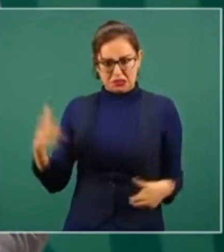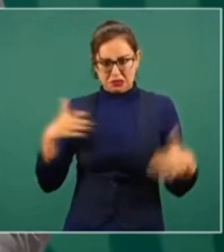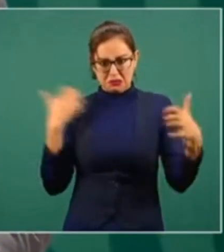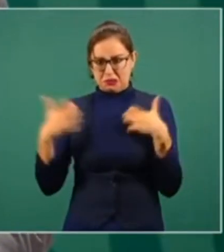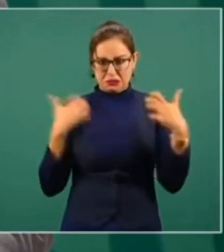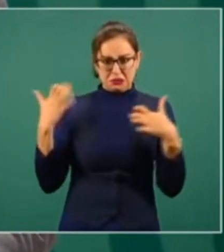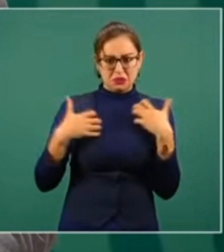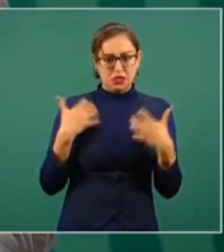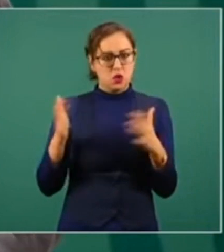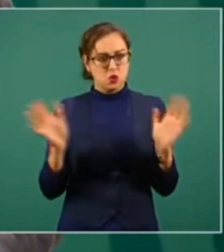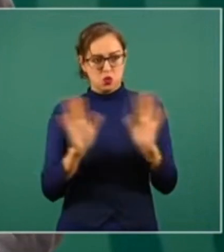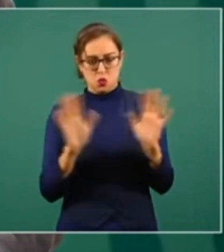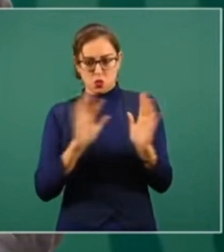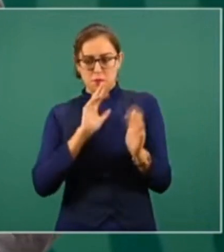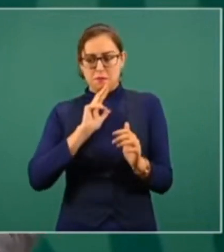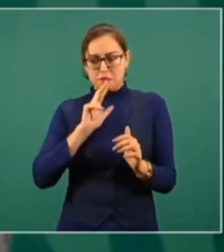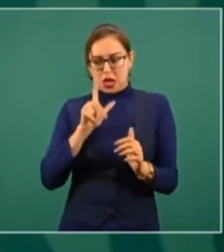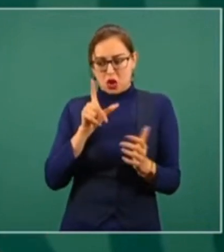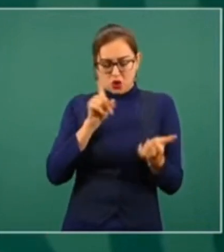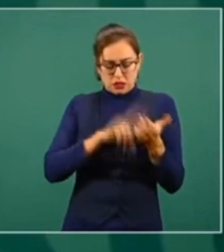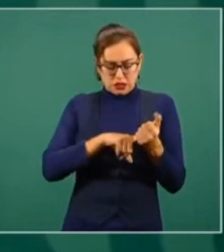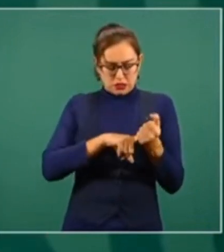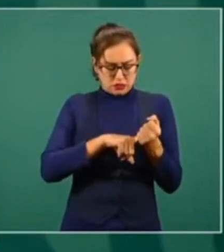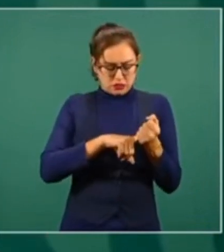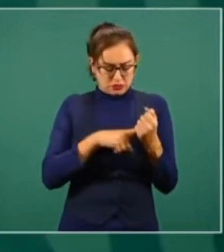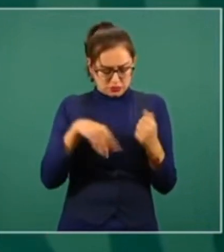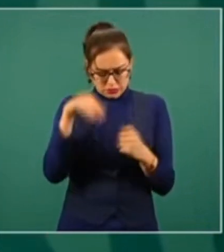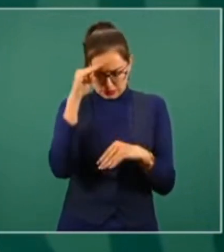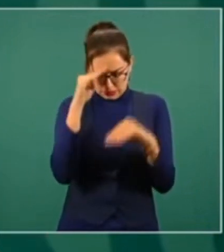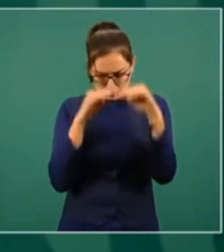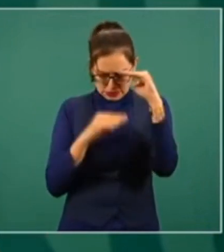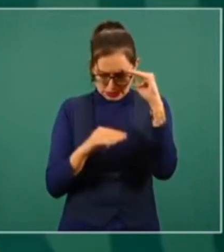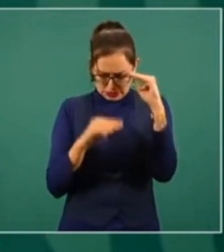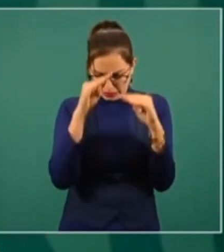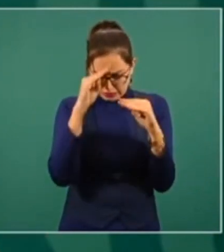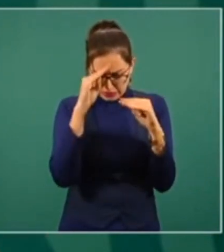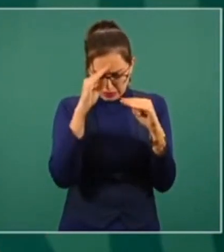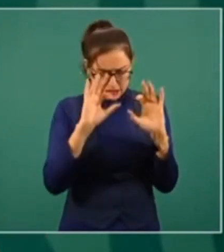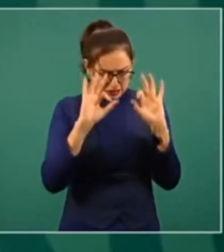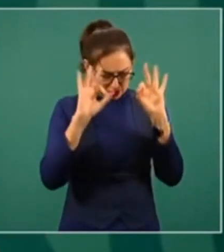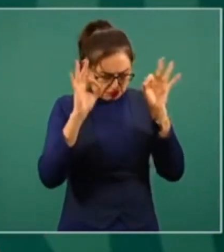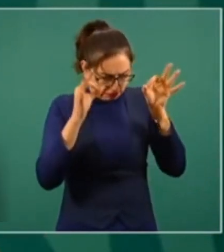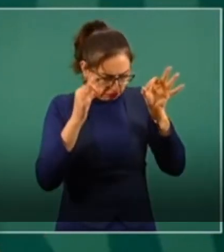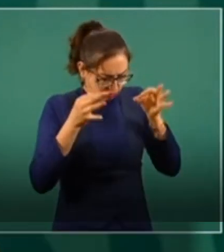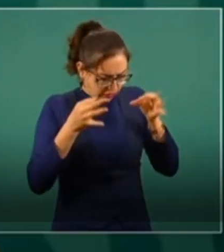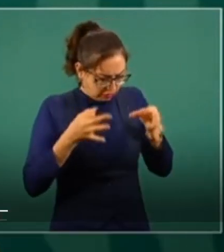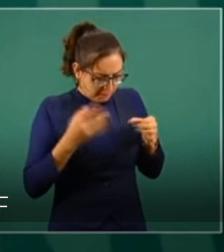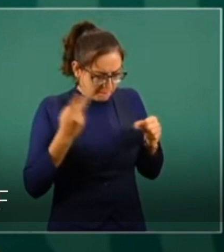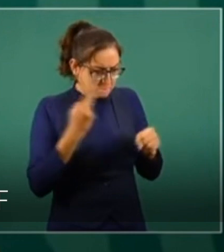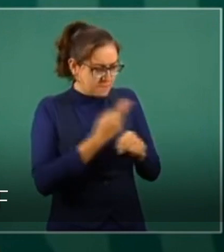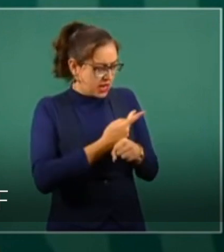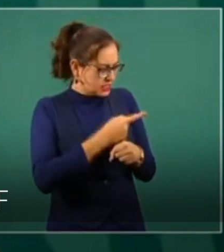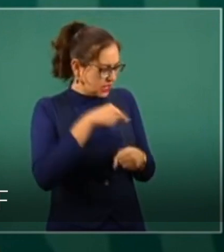haciendo una autocrítica para reformarse, lo digo con todo respeto,